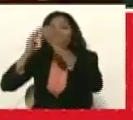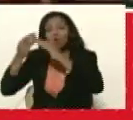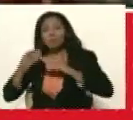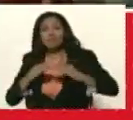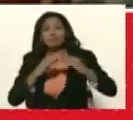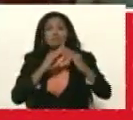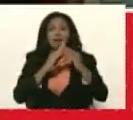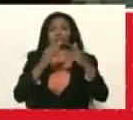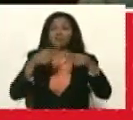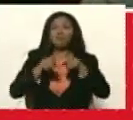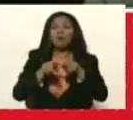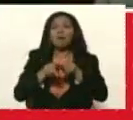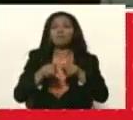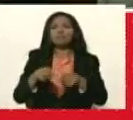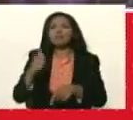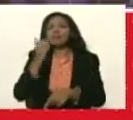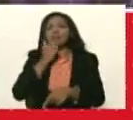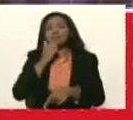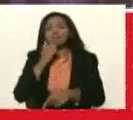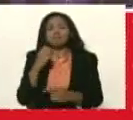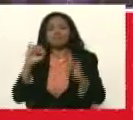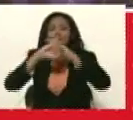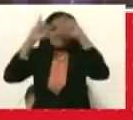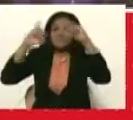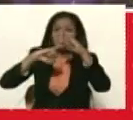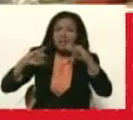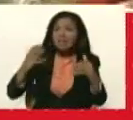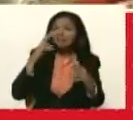de Valencia y de Carabó felices